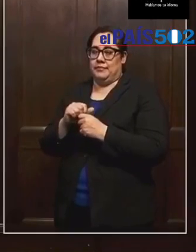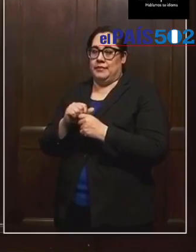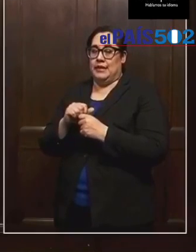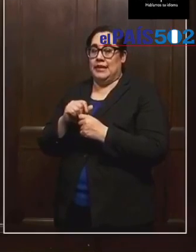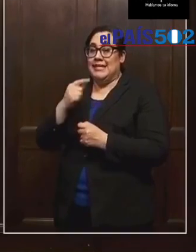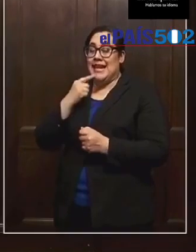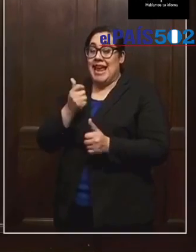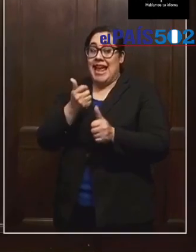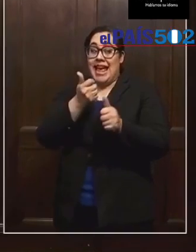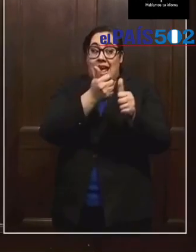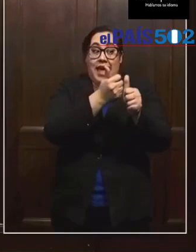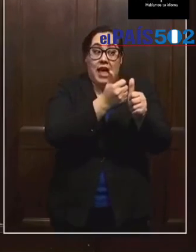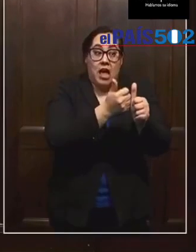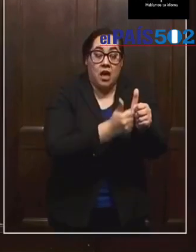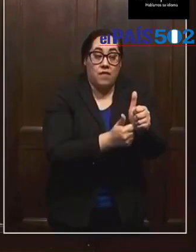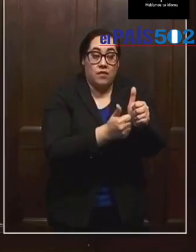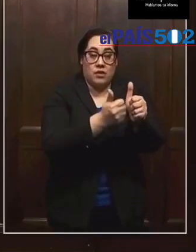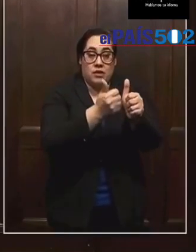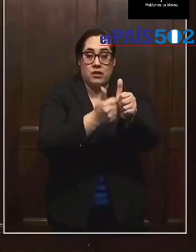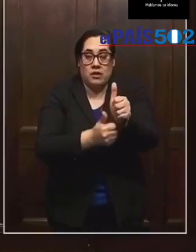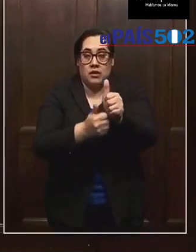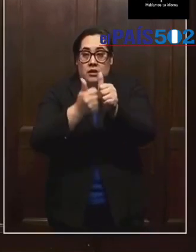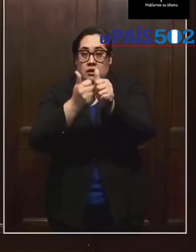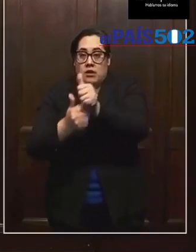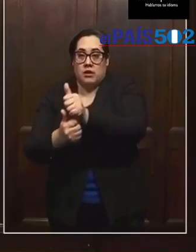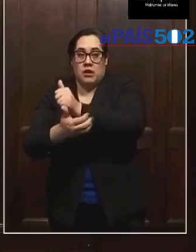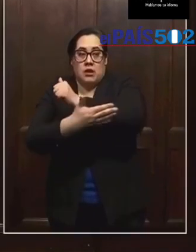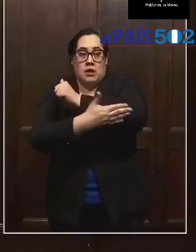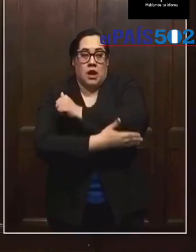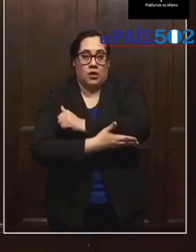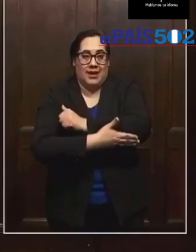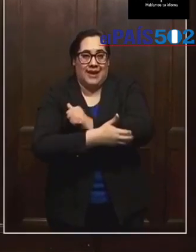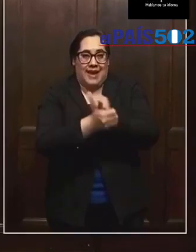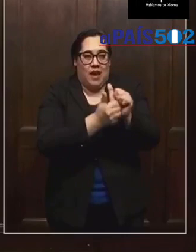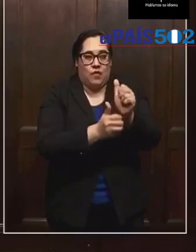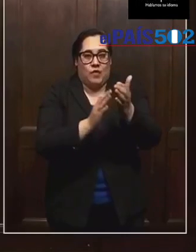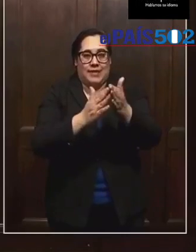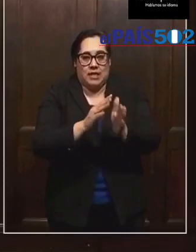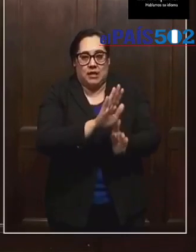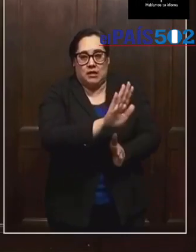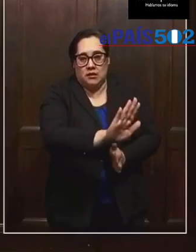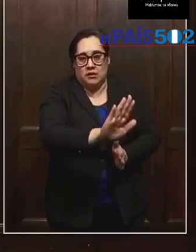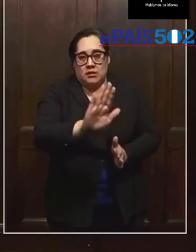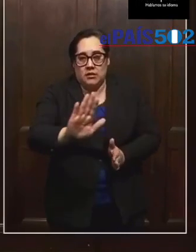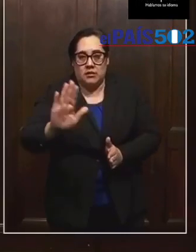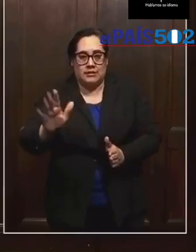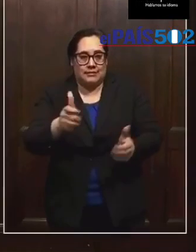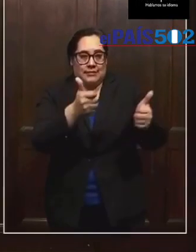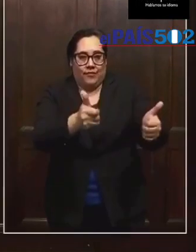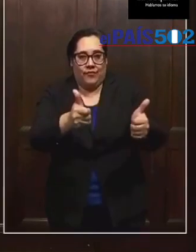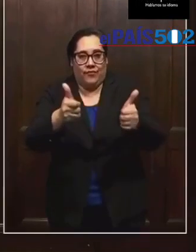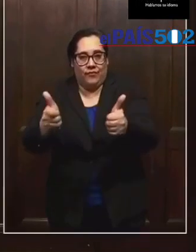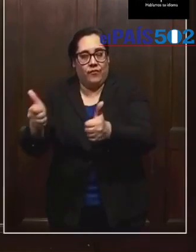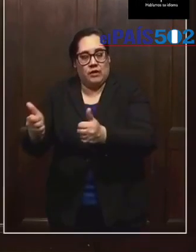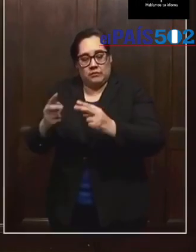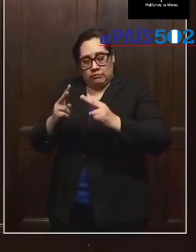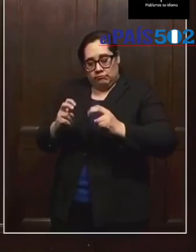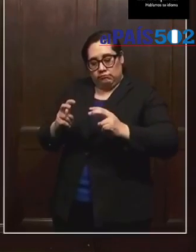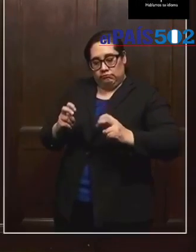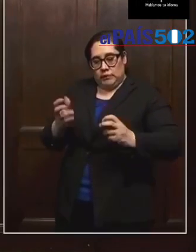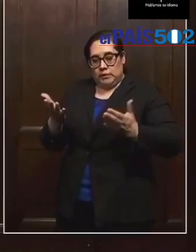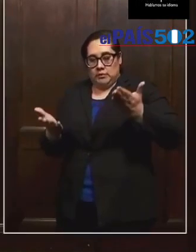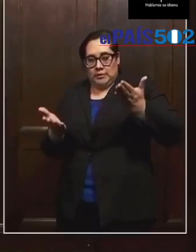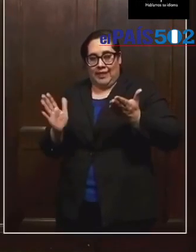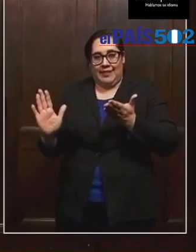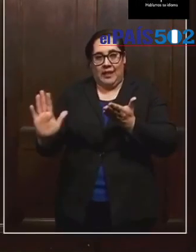Cada condado, cada ciudad, deben acceder a la